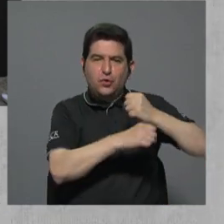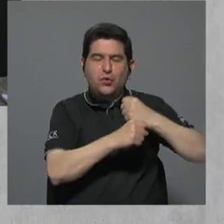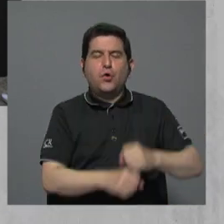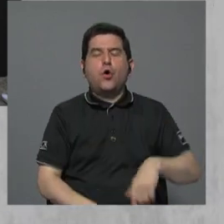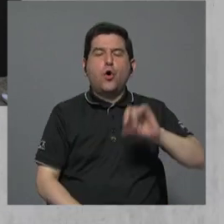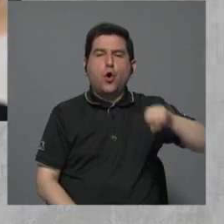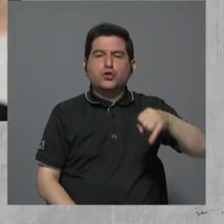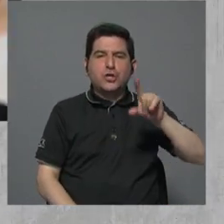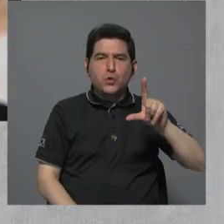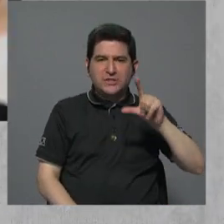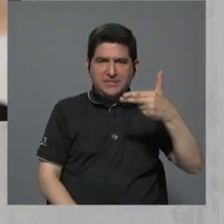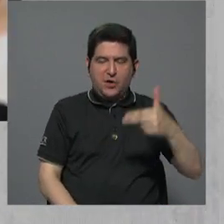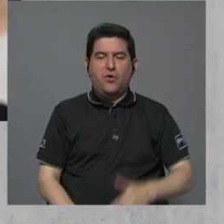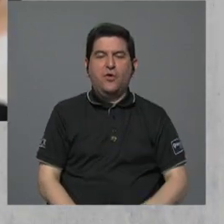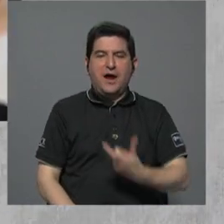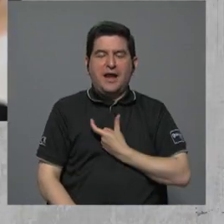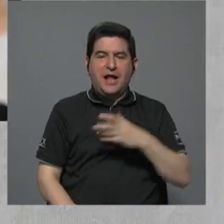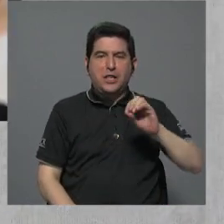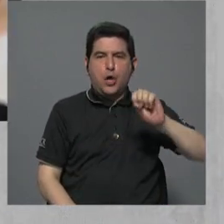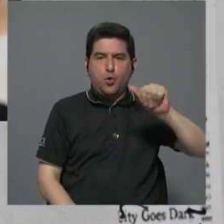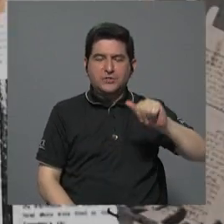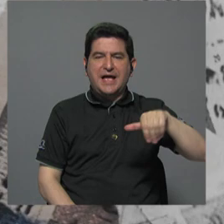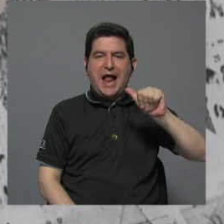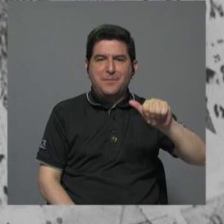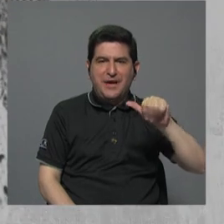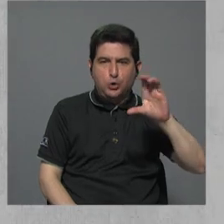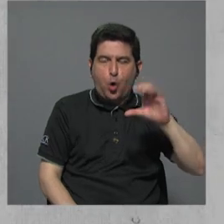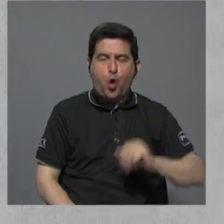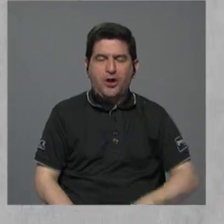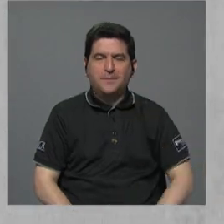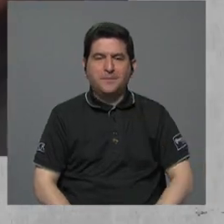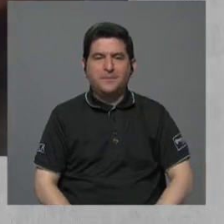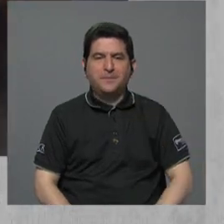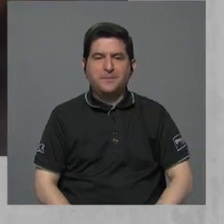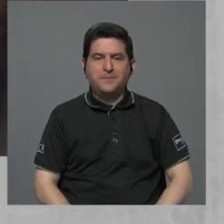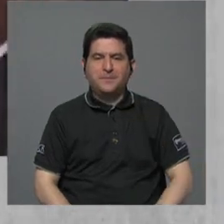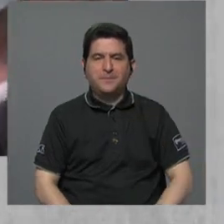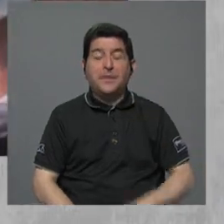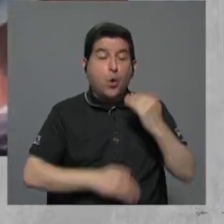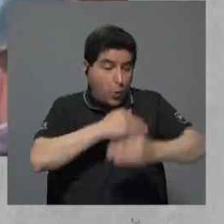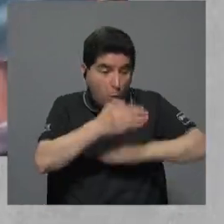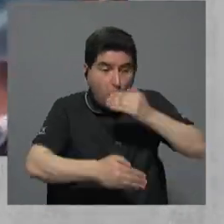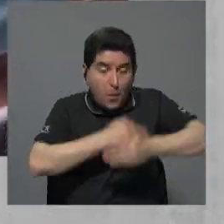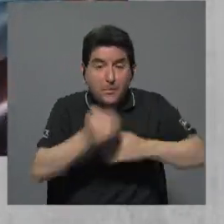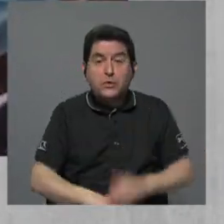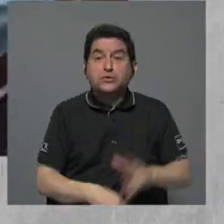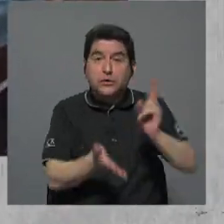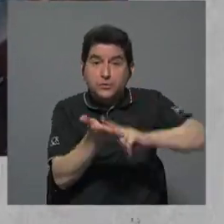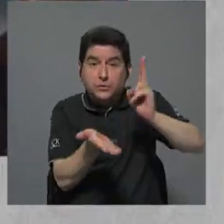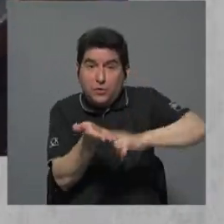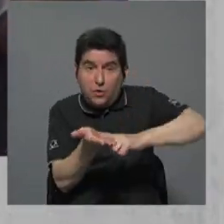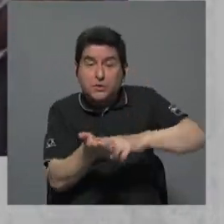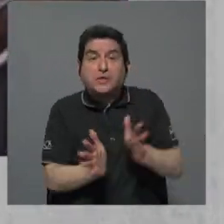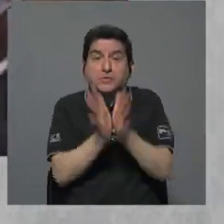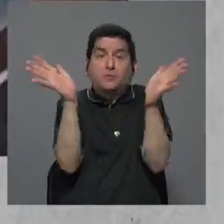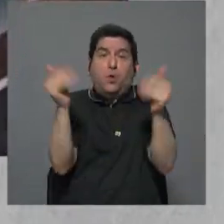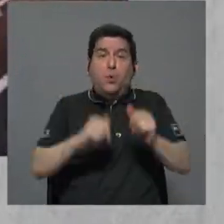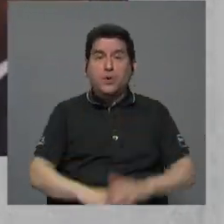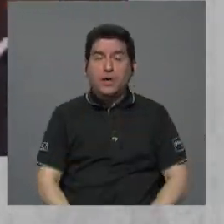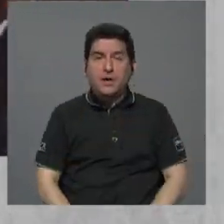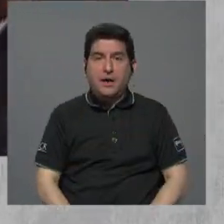José Luis Chacón. El alcalde de Osa, Alberto Col. Hay un procedimiento de contratación pública,